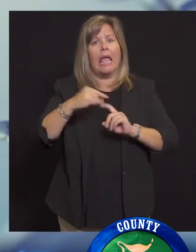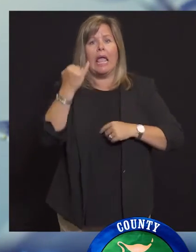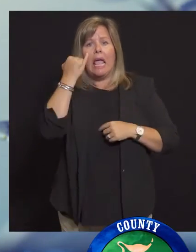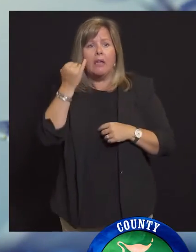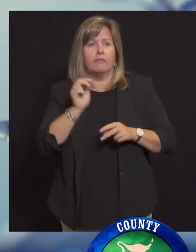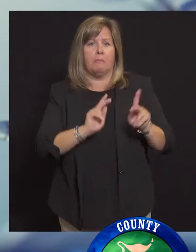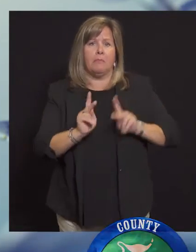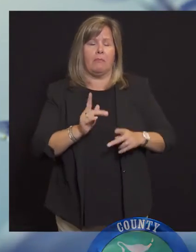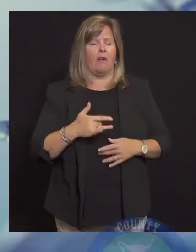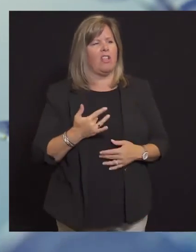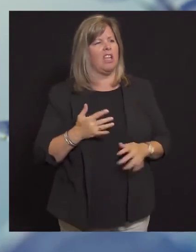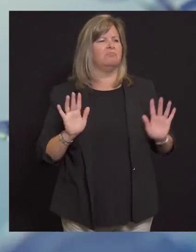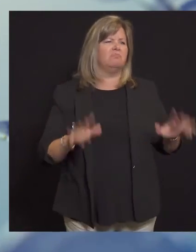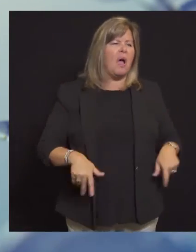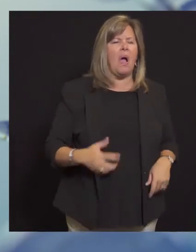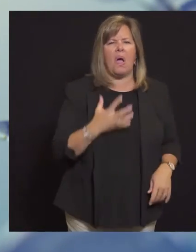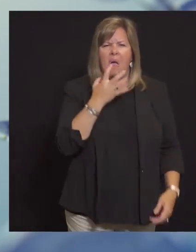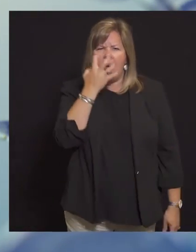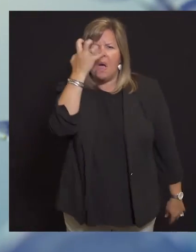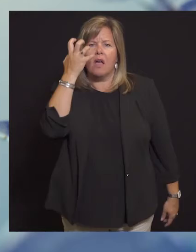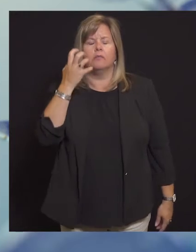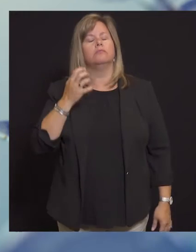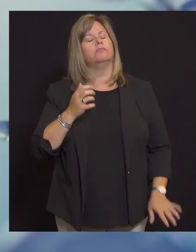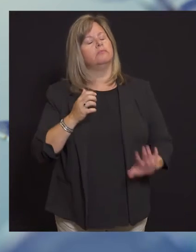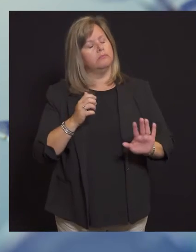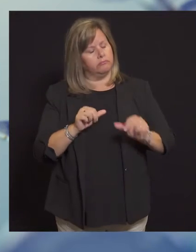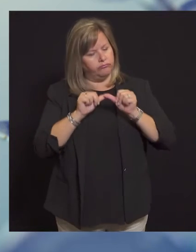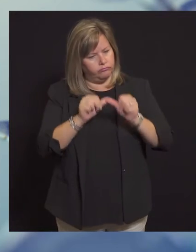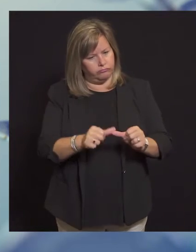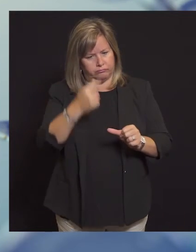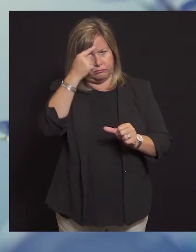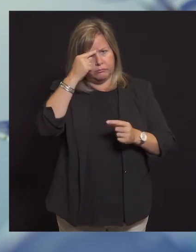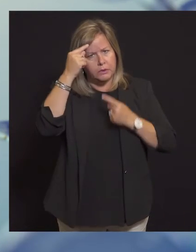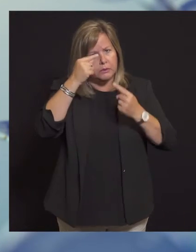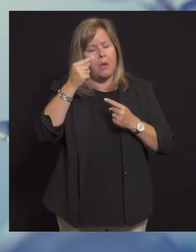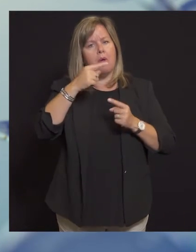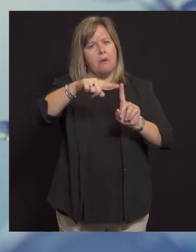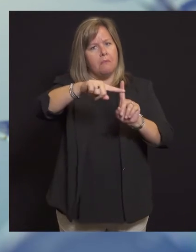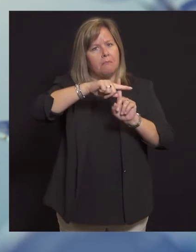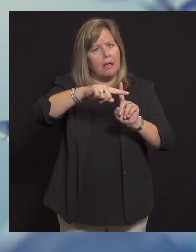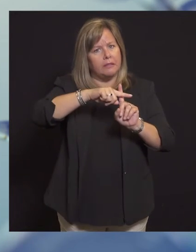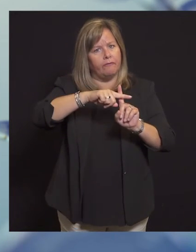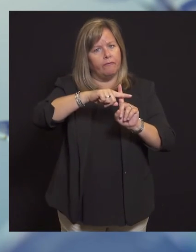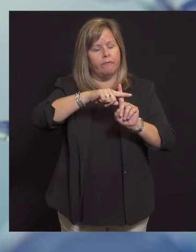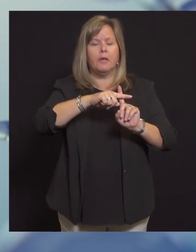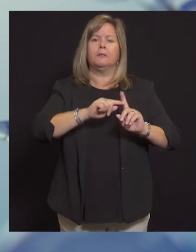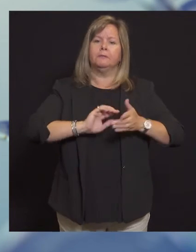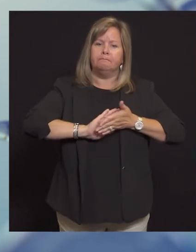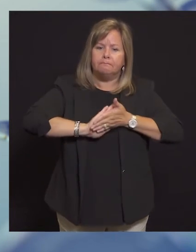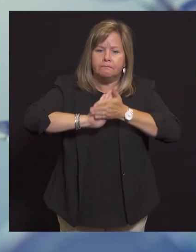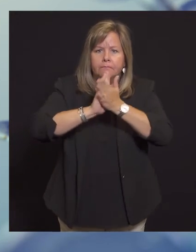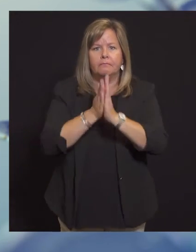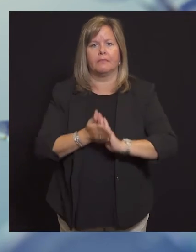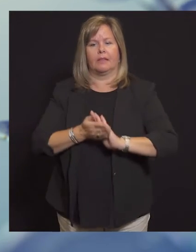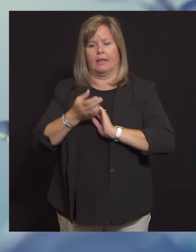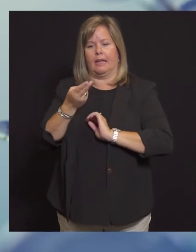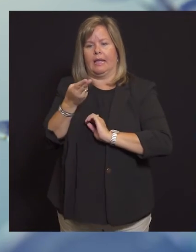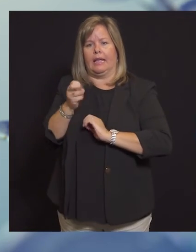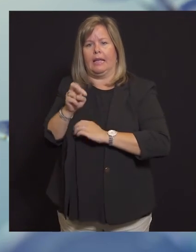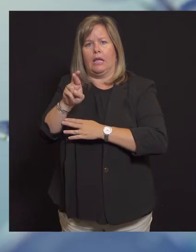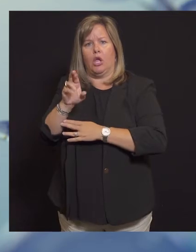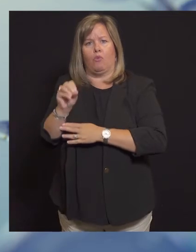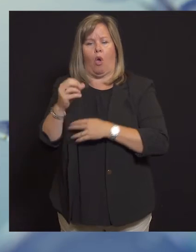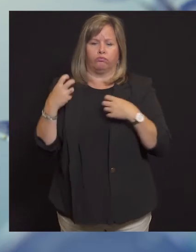Así que la ventaja aquí es que tenemos que seguir siendo positivos y eso es importante para aquellas personas que se ven molestadas